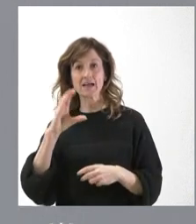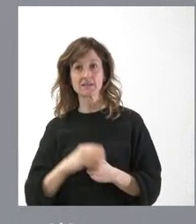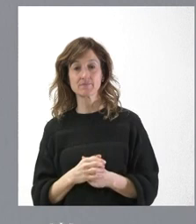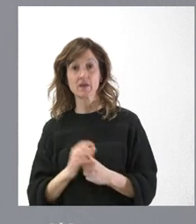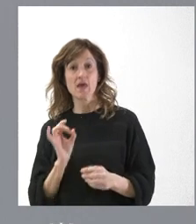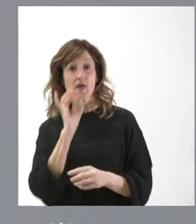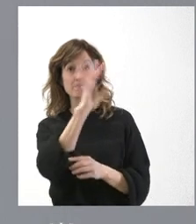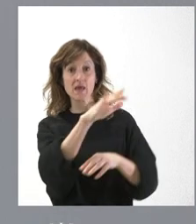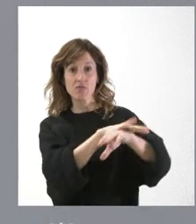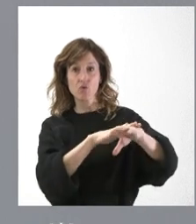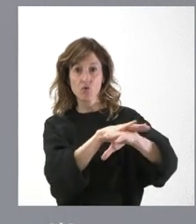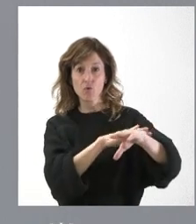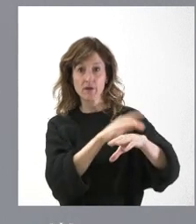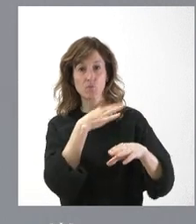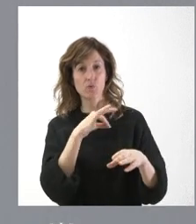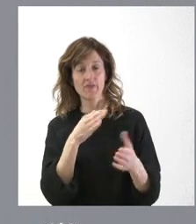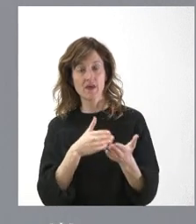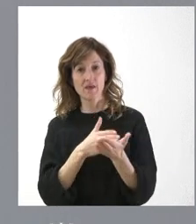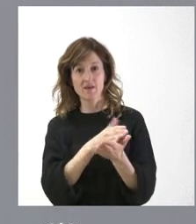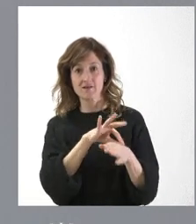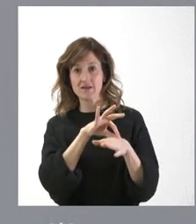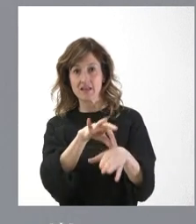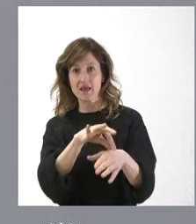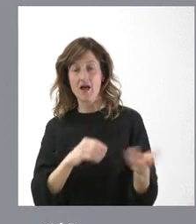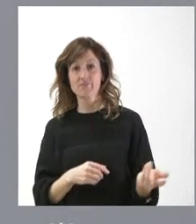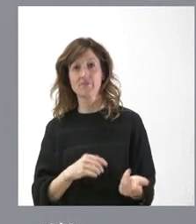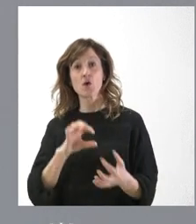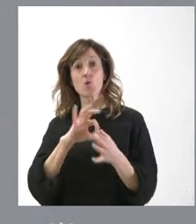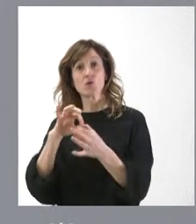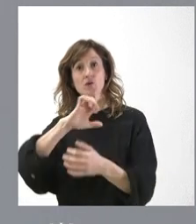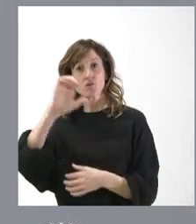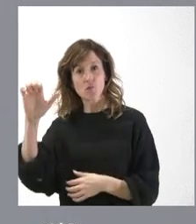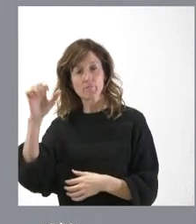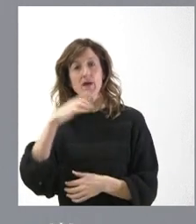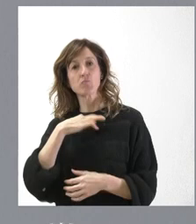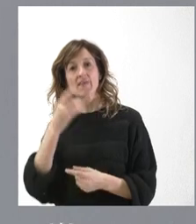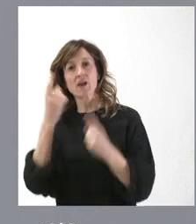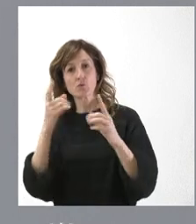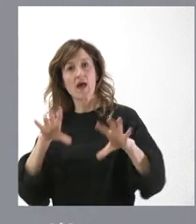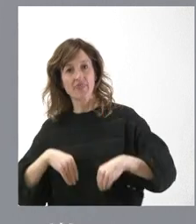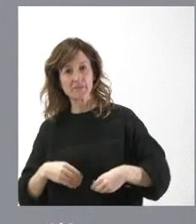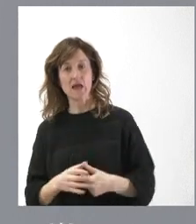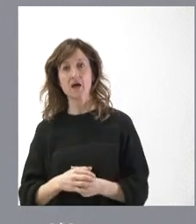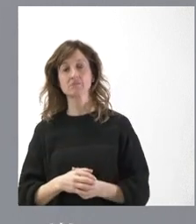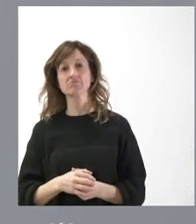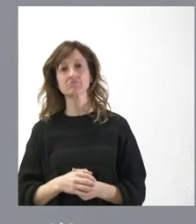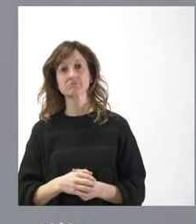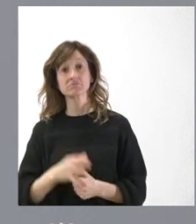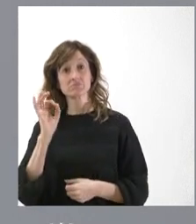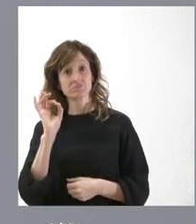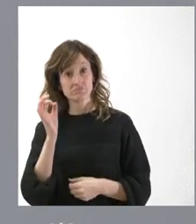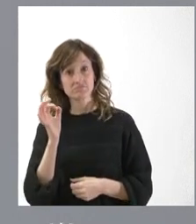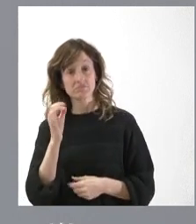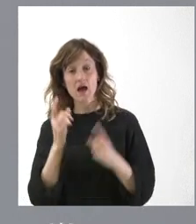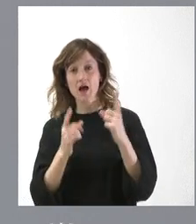enviado al Gobierno y que podría servir de hoja de ruta. Y he visto también que la Unión Europea está dispuesta a aceptar algunas de ellas. Luego, es verdad que algunas de las cosas